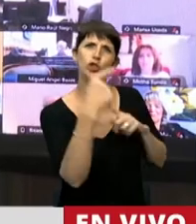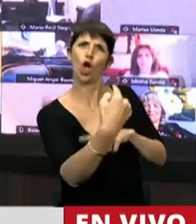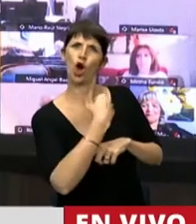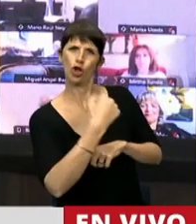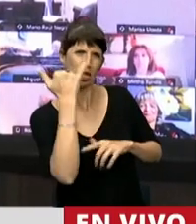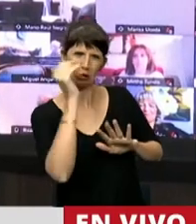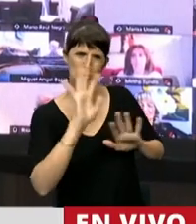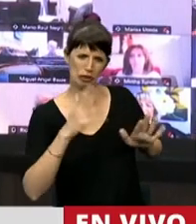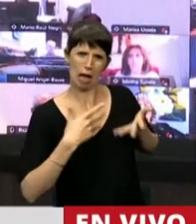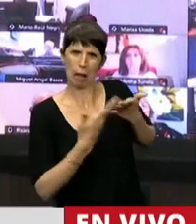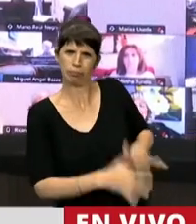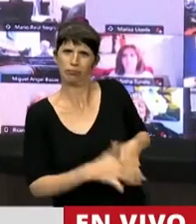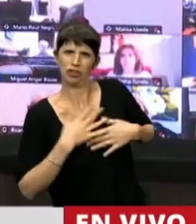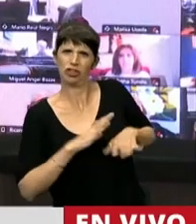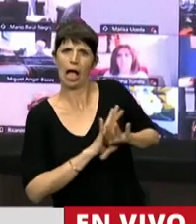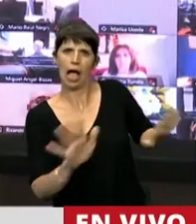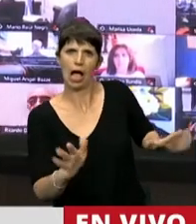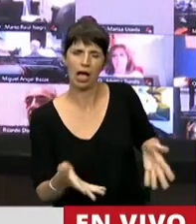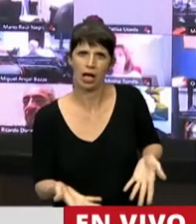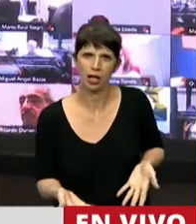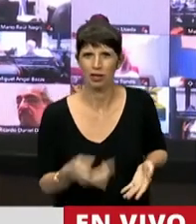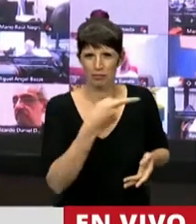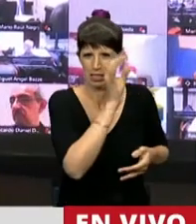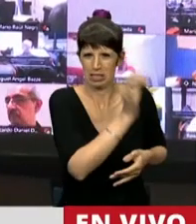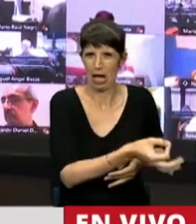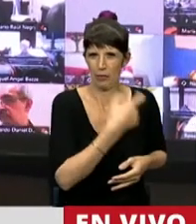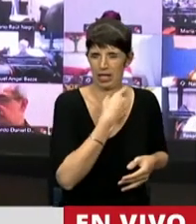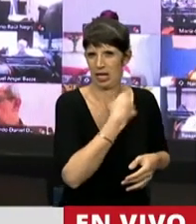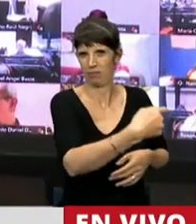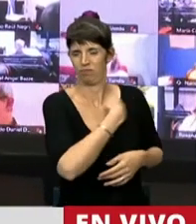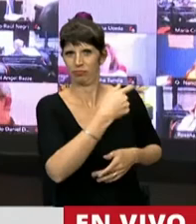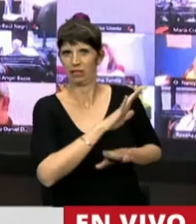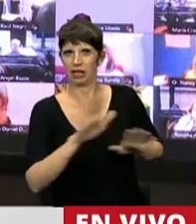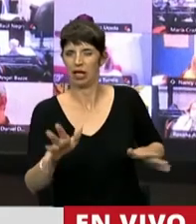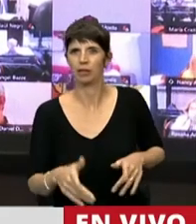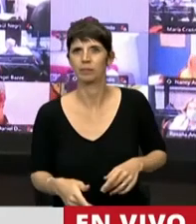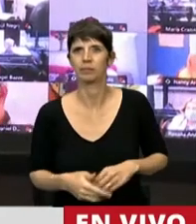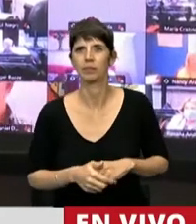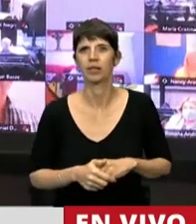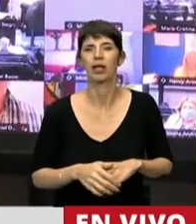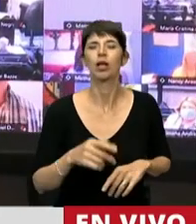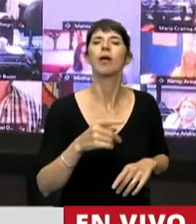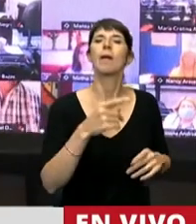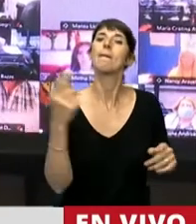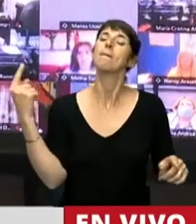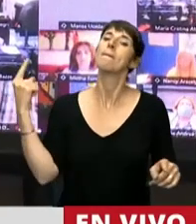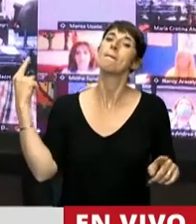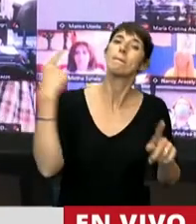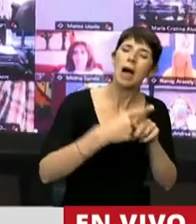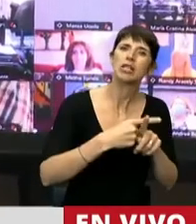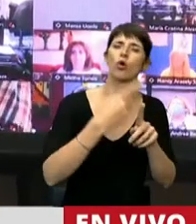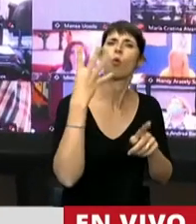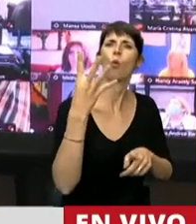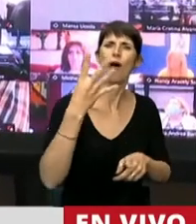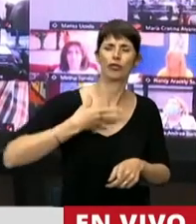que venía porque venía directamente a asesinarlo a Peñalosa, le pegaron cuatro balazos, le